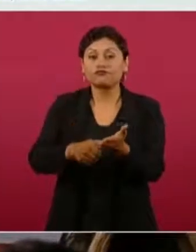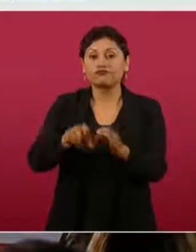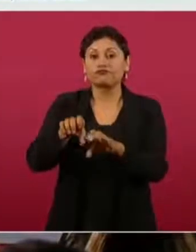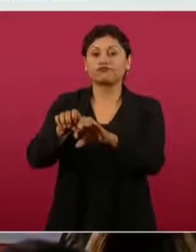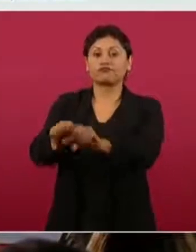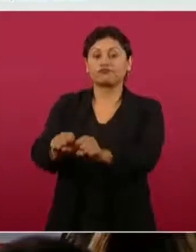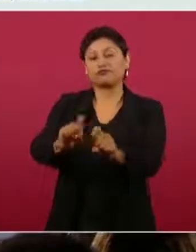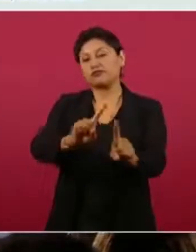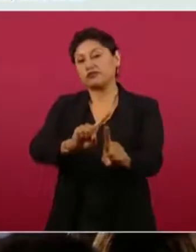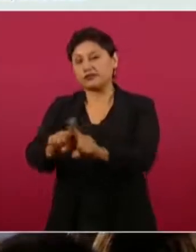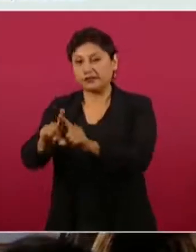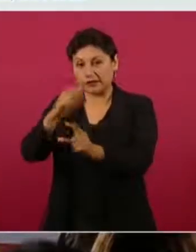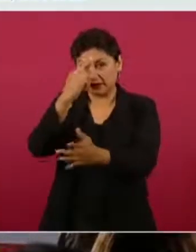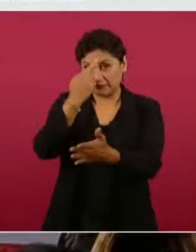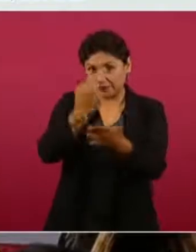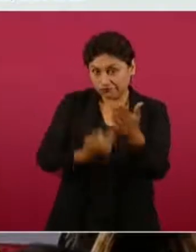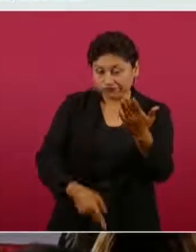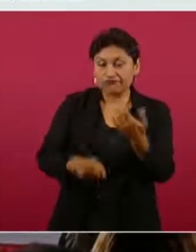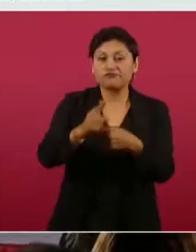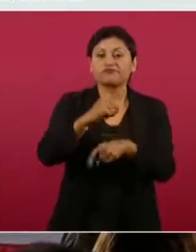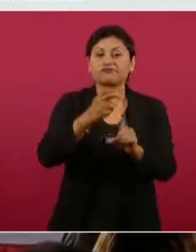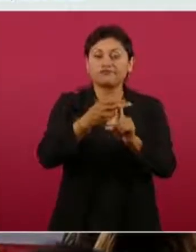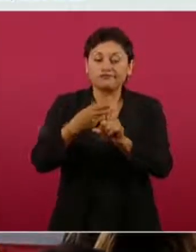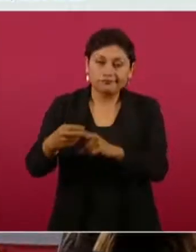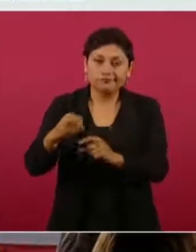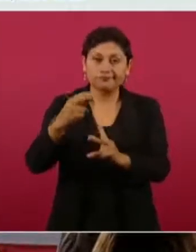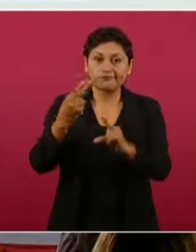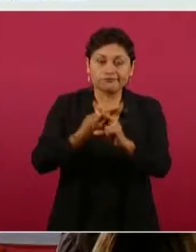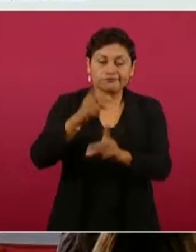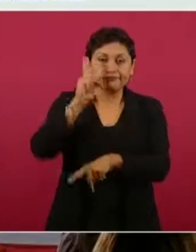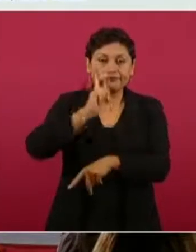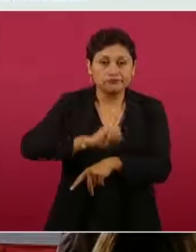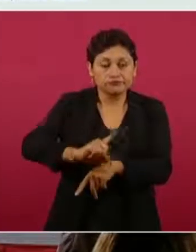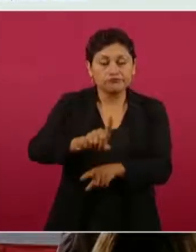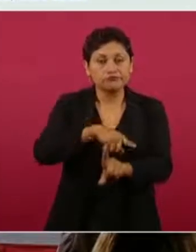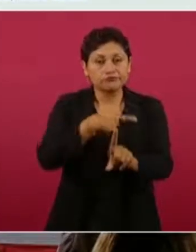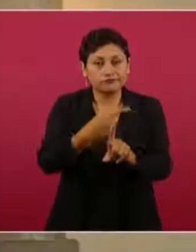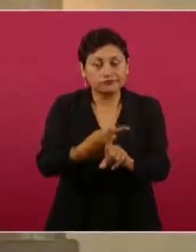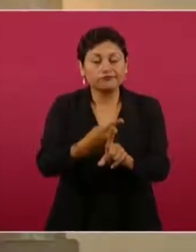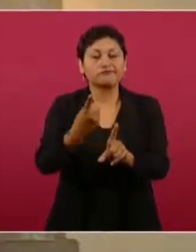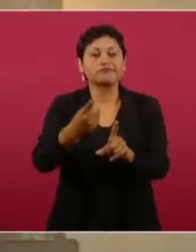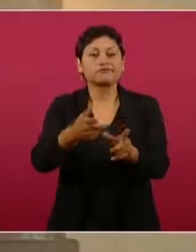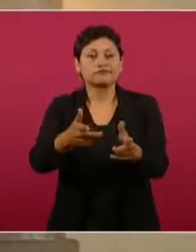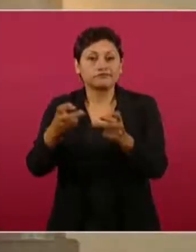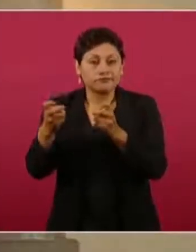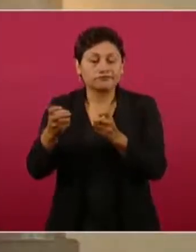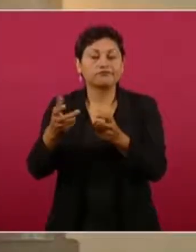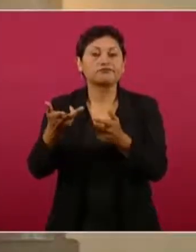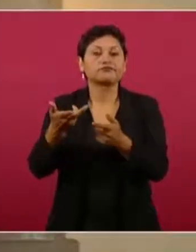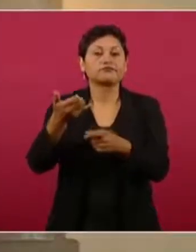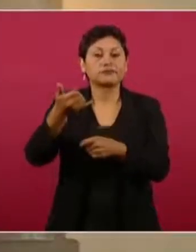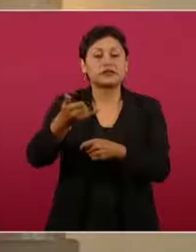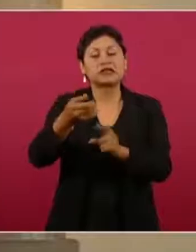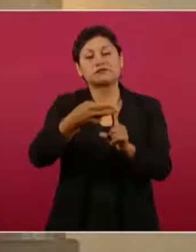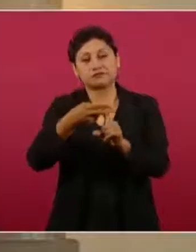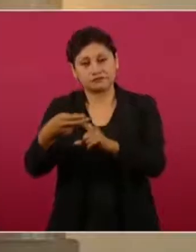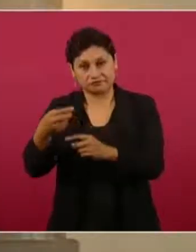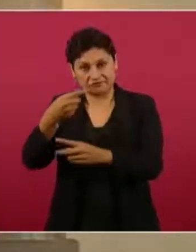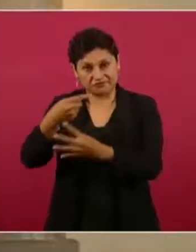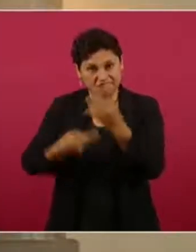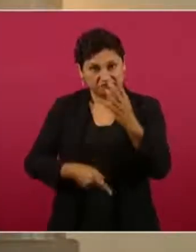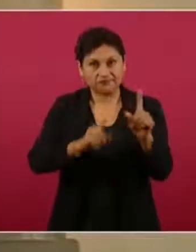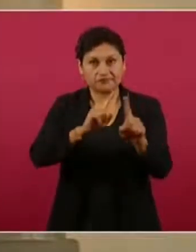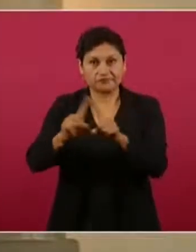delitos, homicidio, feminicidio, violencia sexual, robo con violencia, narcomenudeo y secuestro, entre otros.